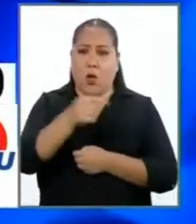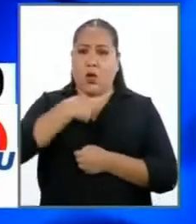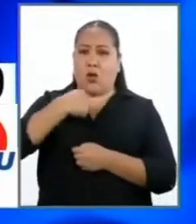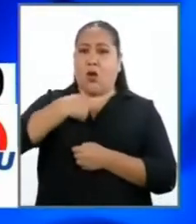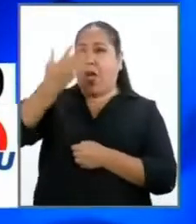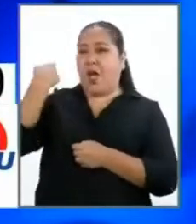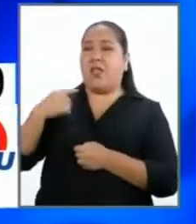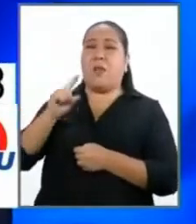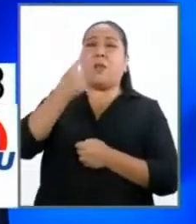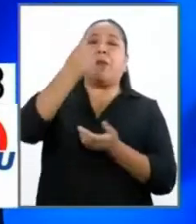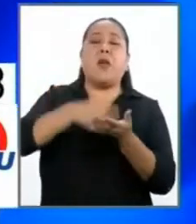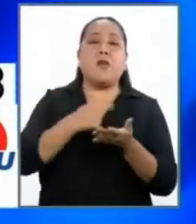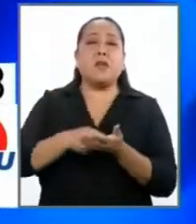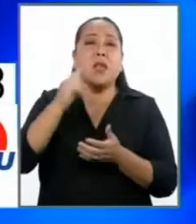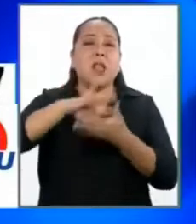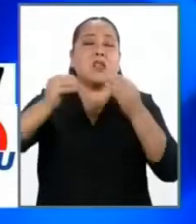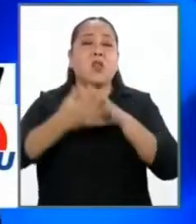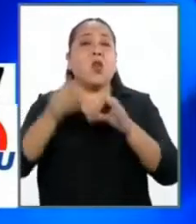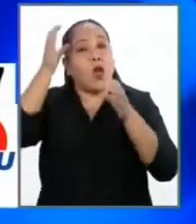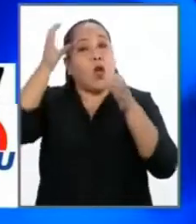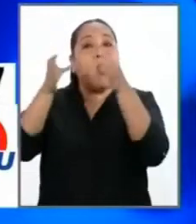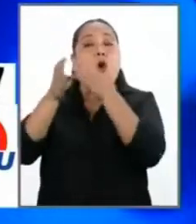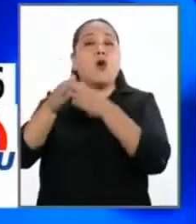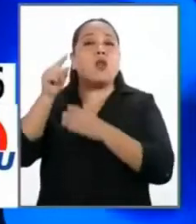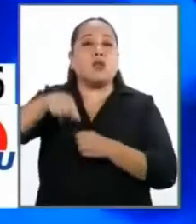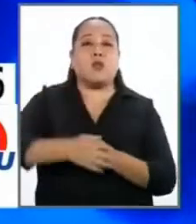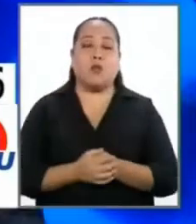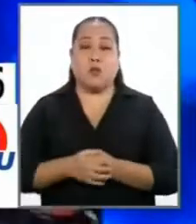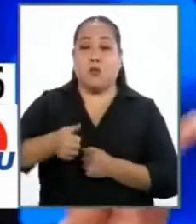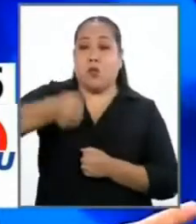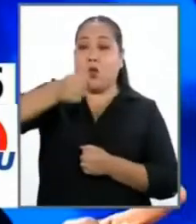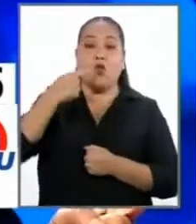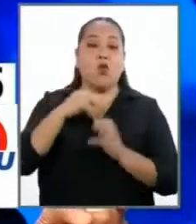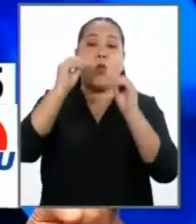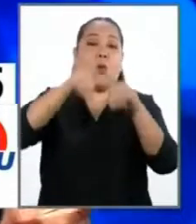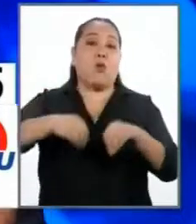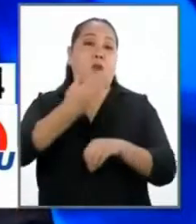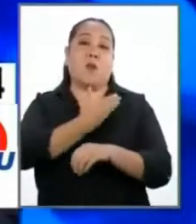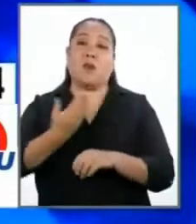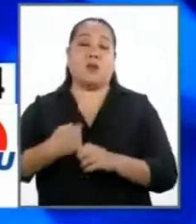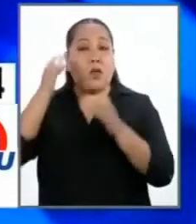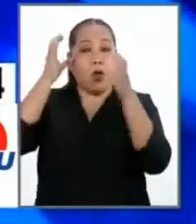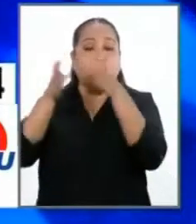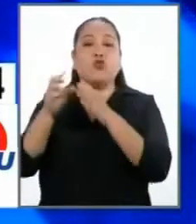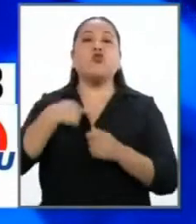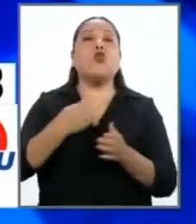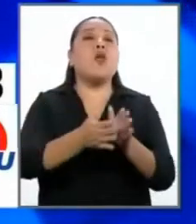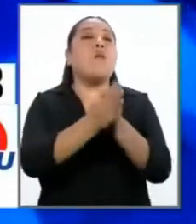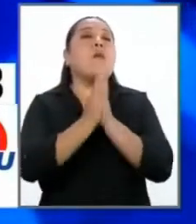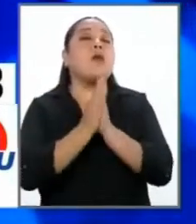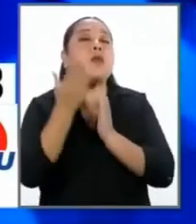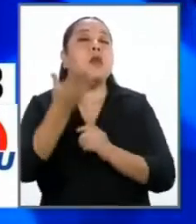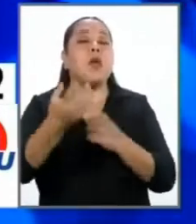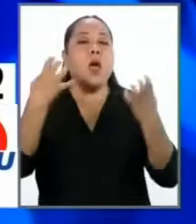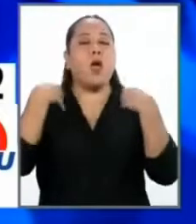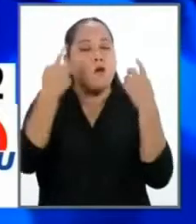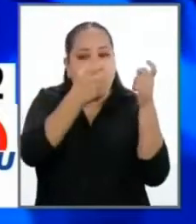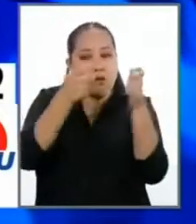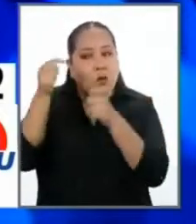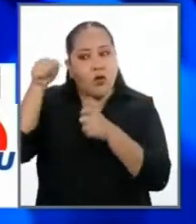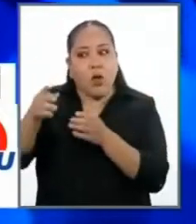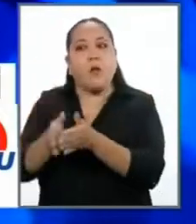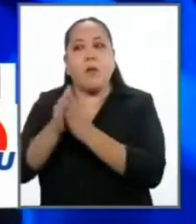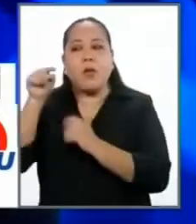primera vez en la historia que el Congreso de la República, el auditor ya no lo nombraba el presidente del Congreso. Yo le pedí al Contralor, a la